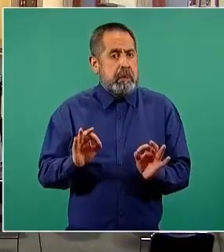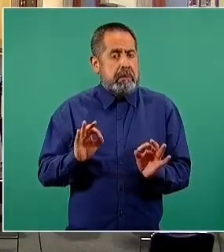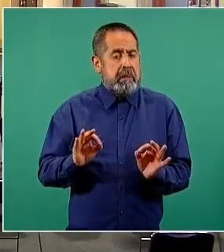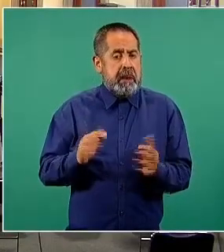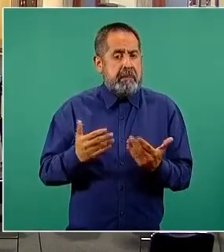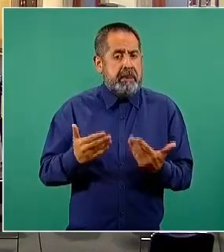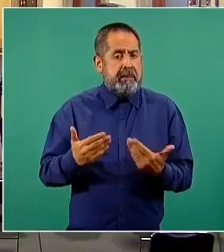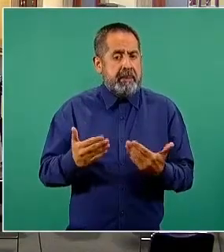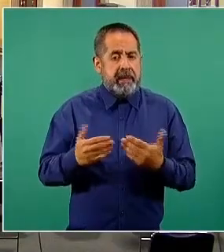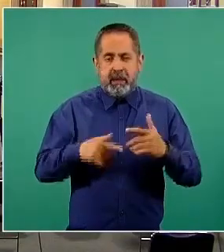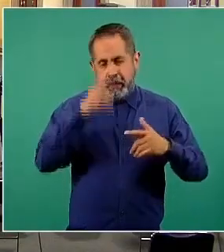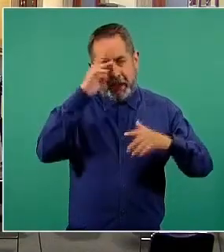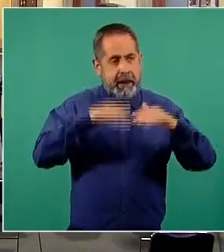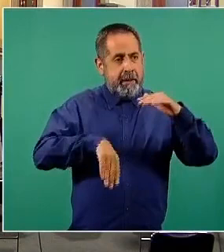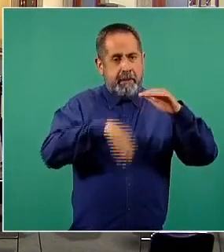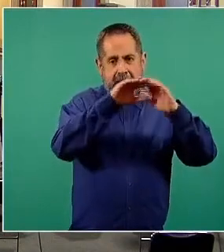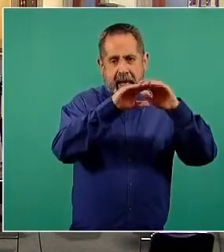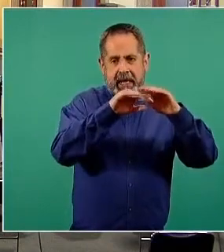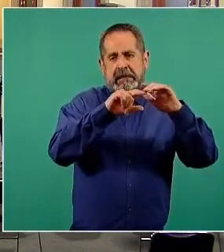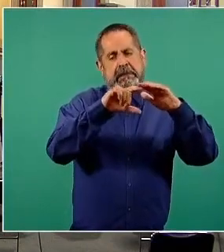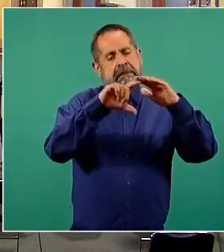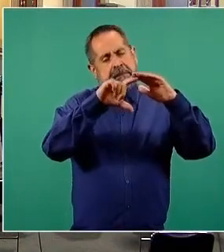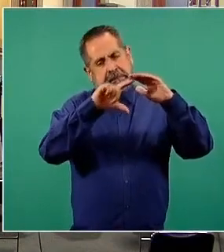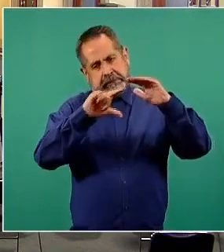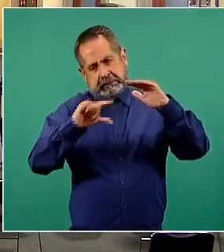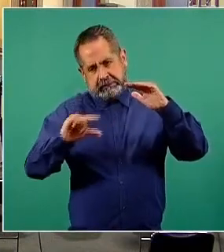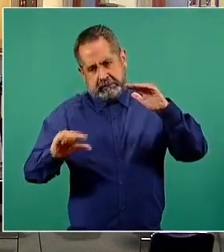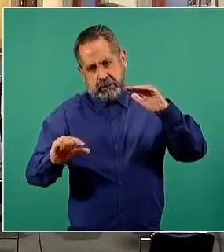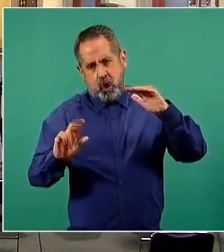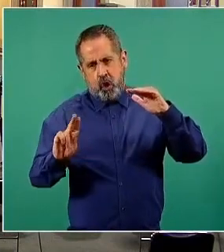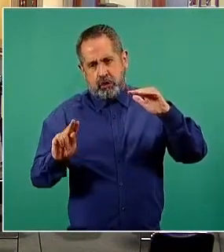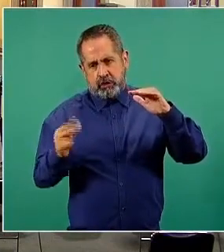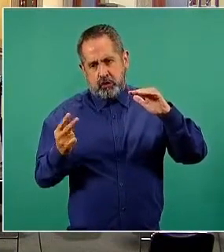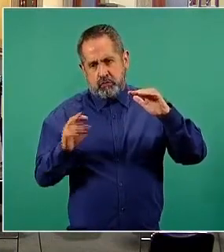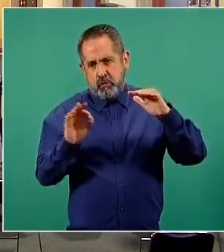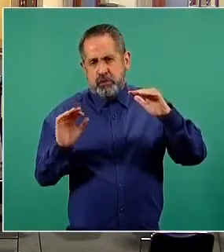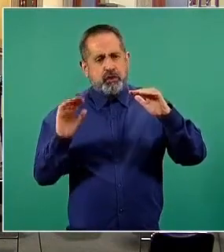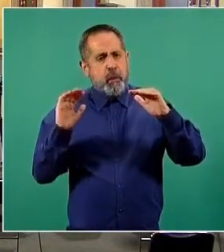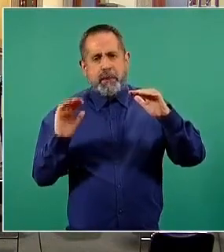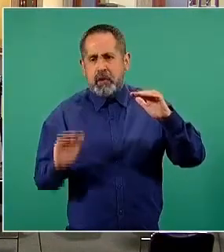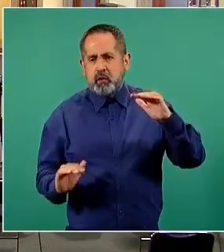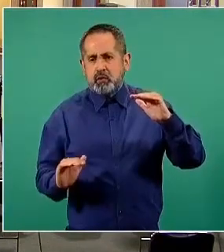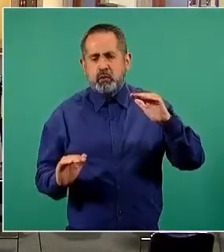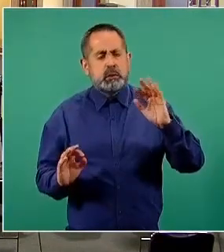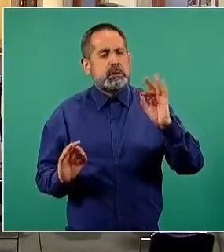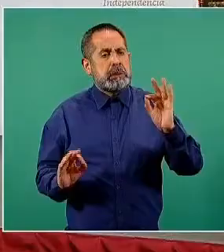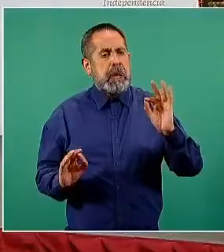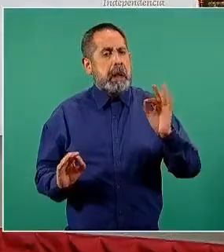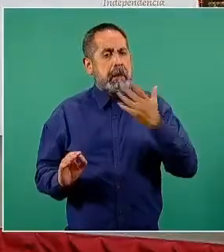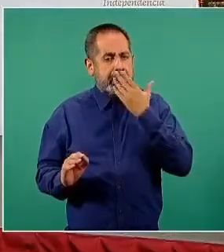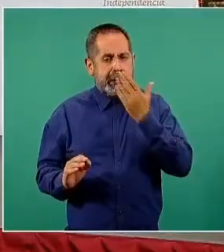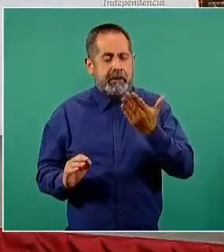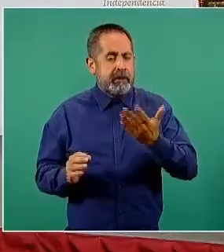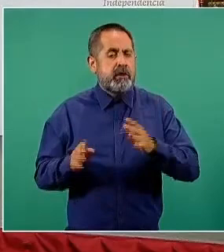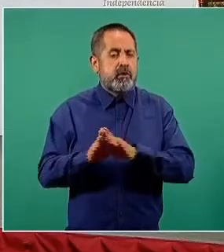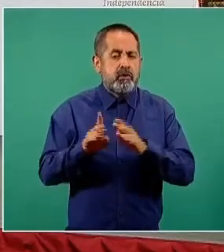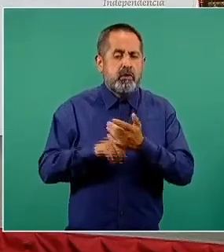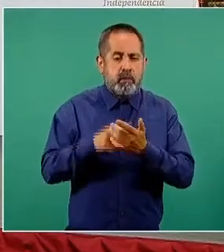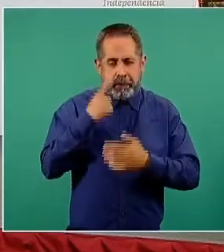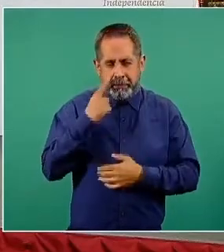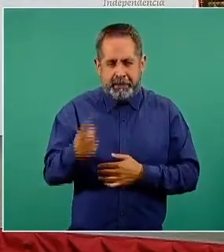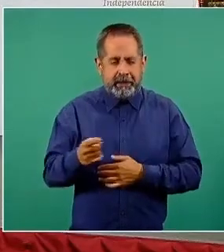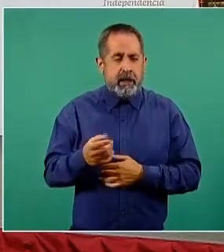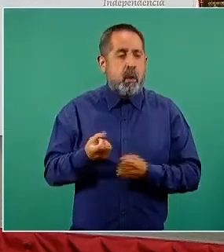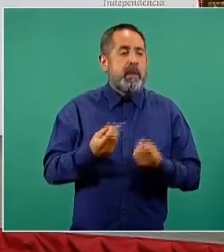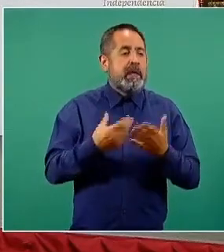máximo que tuvimos a principios de año en relación al corte del día de ayer. Y abajo los números importantes para efectos de